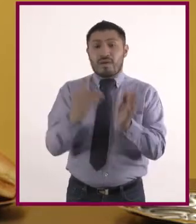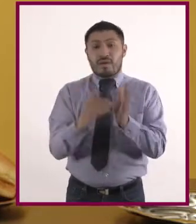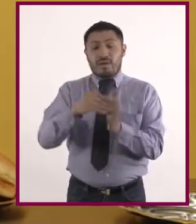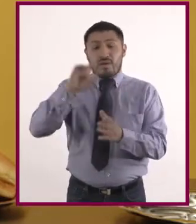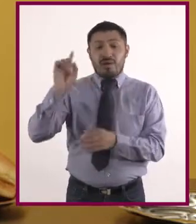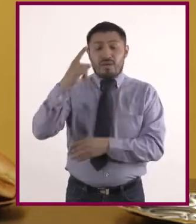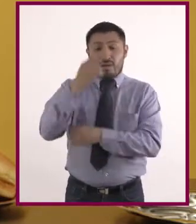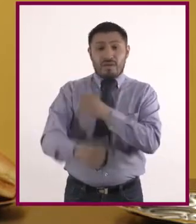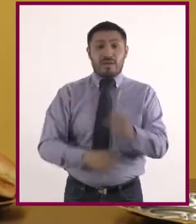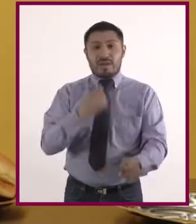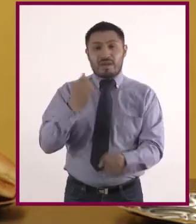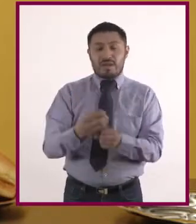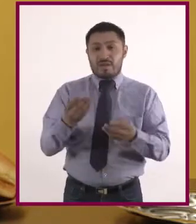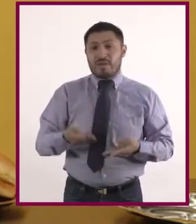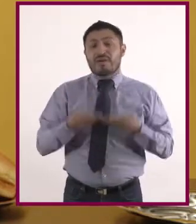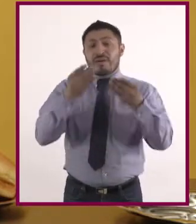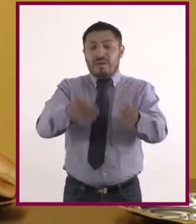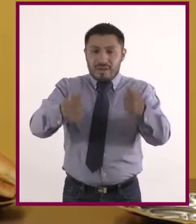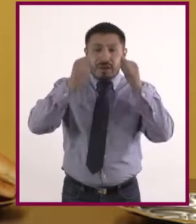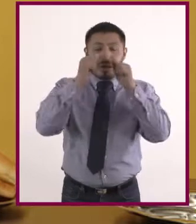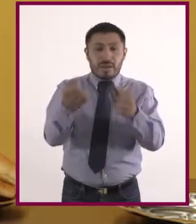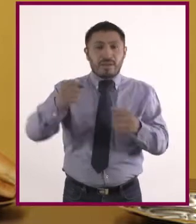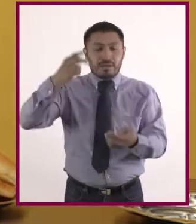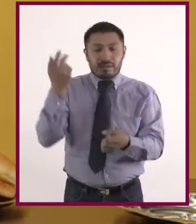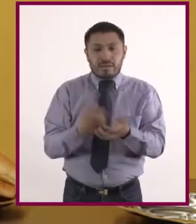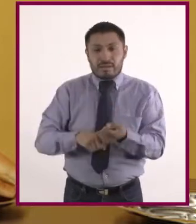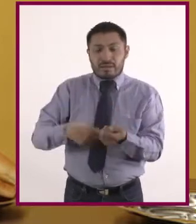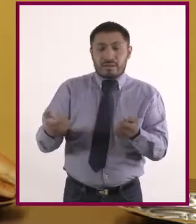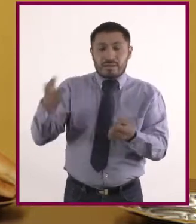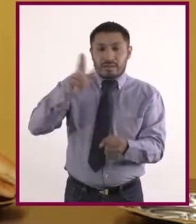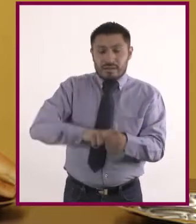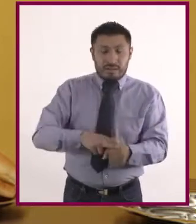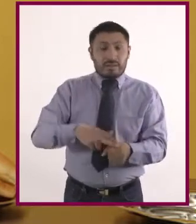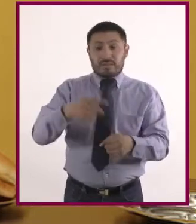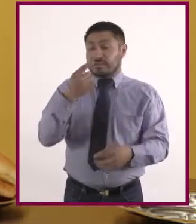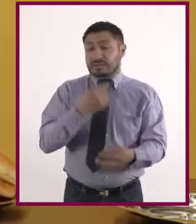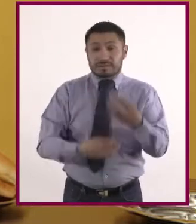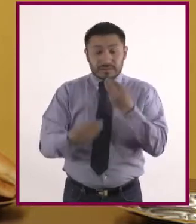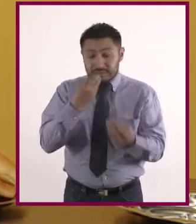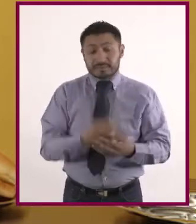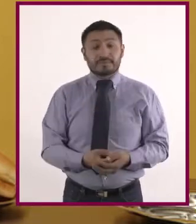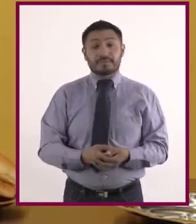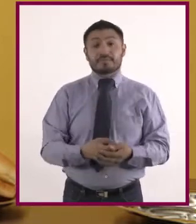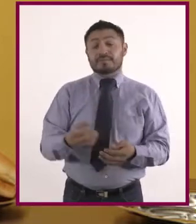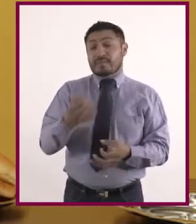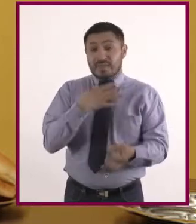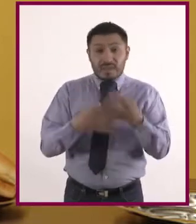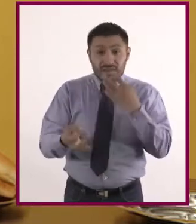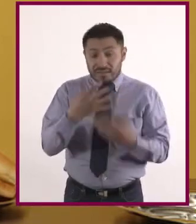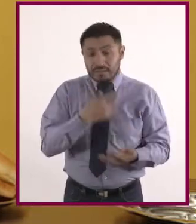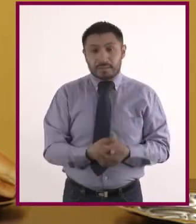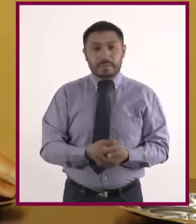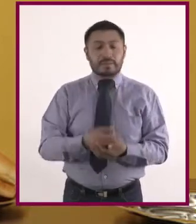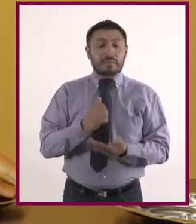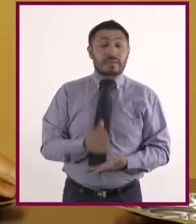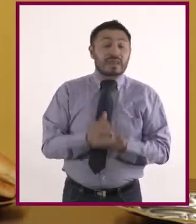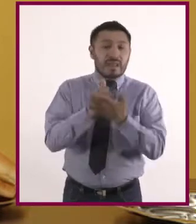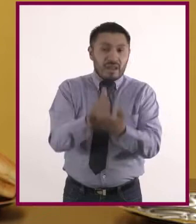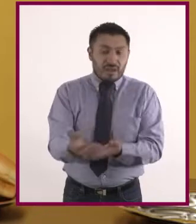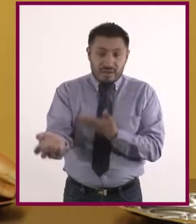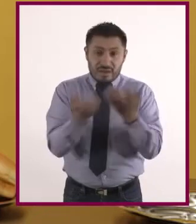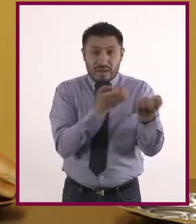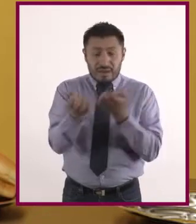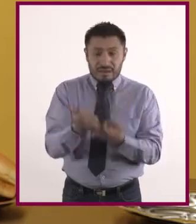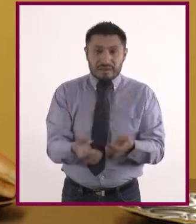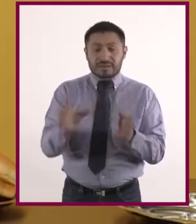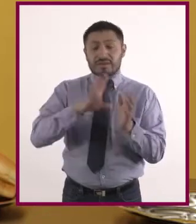de dólares al año destinados a la atención hospitalaria y de medicamentos. Incrementar la actividad física, una dieta adecuada y la reducción de